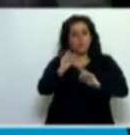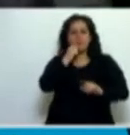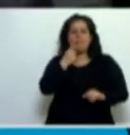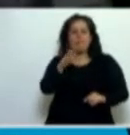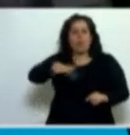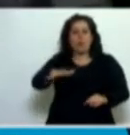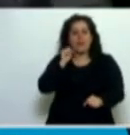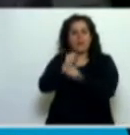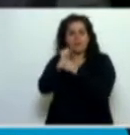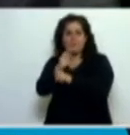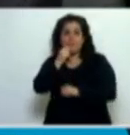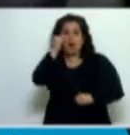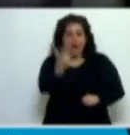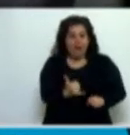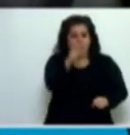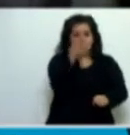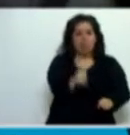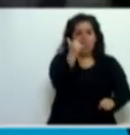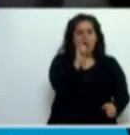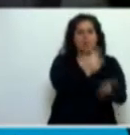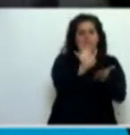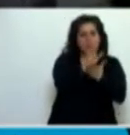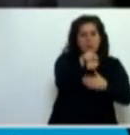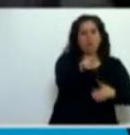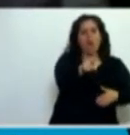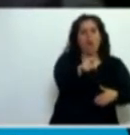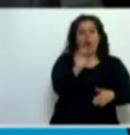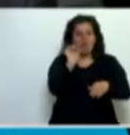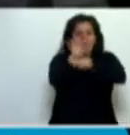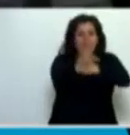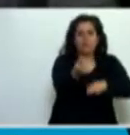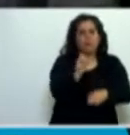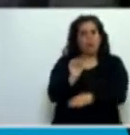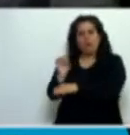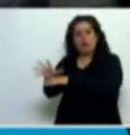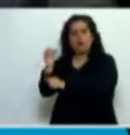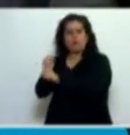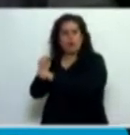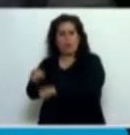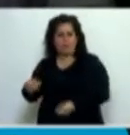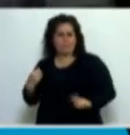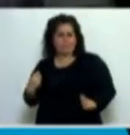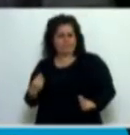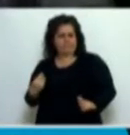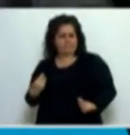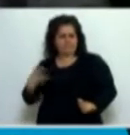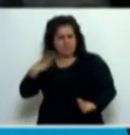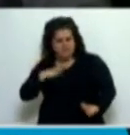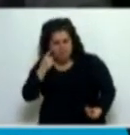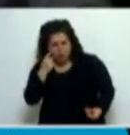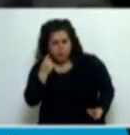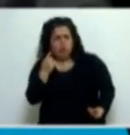trabajo de los presuntos deudores. Entonces esto es motivo de reglamentar, de regularlo.